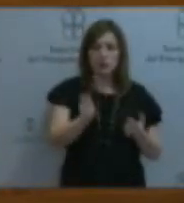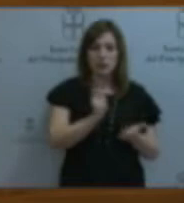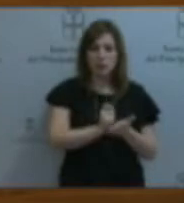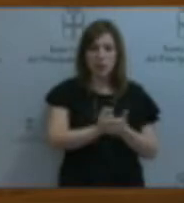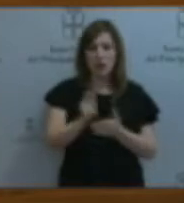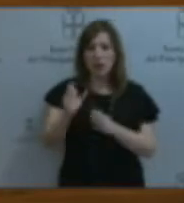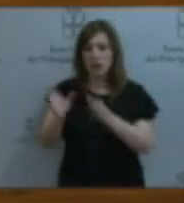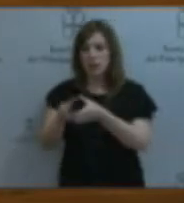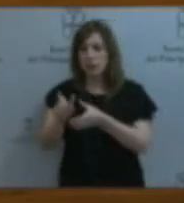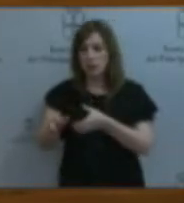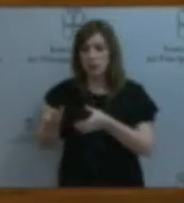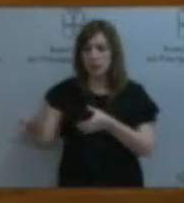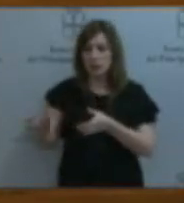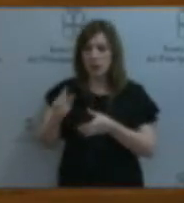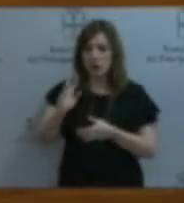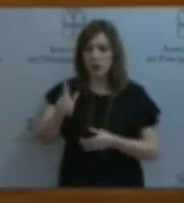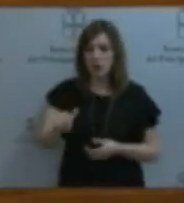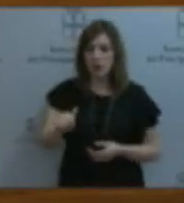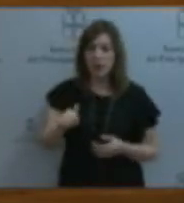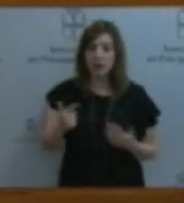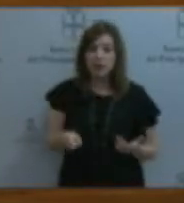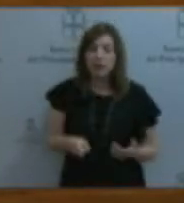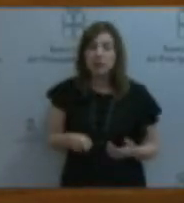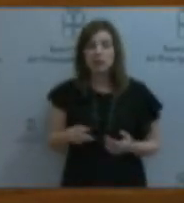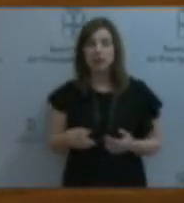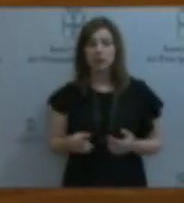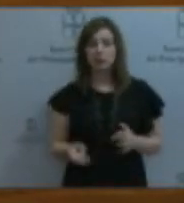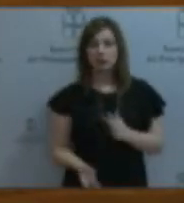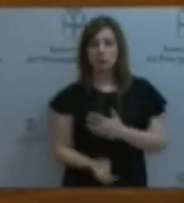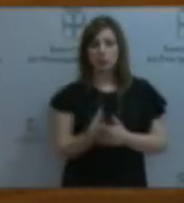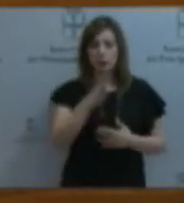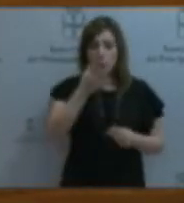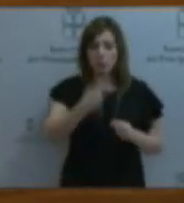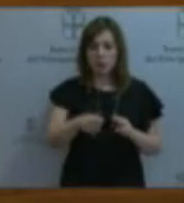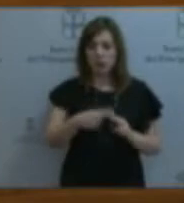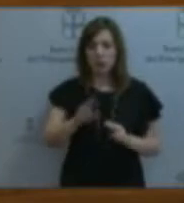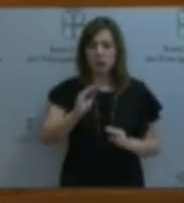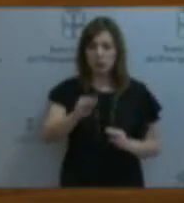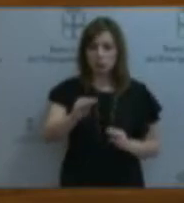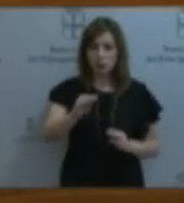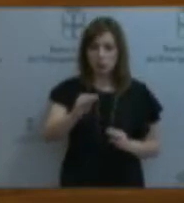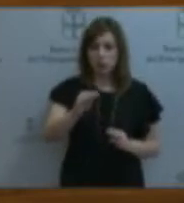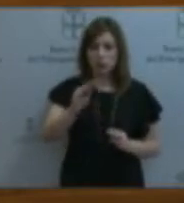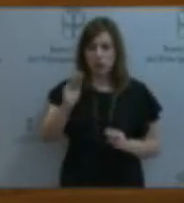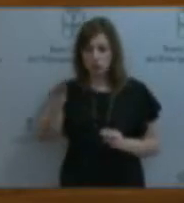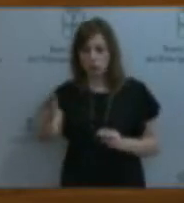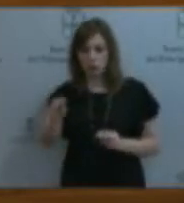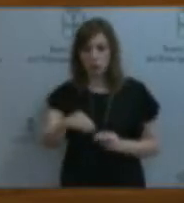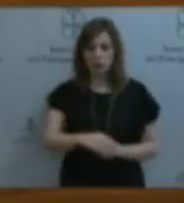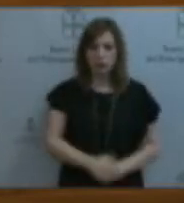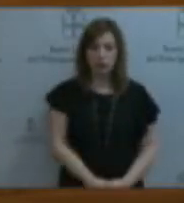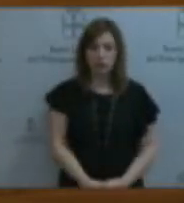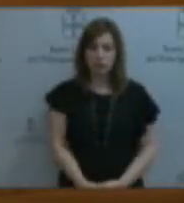roban. Y esa percepción se forma con sus políticas, las de unos y las de otros.